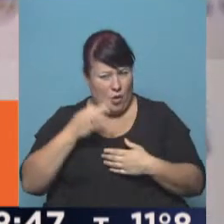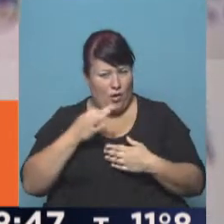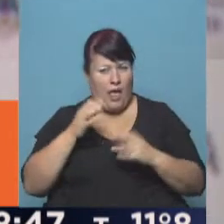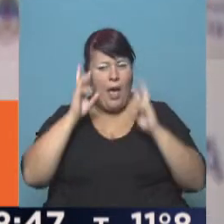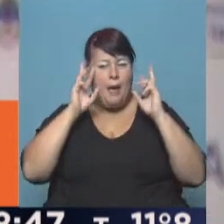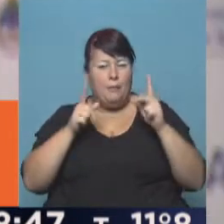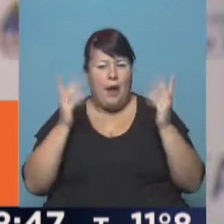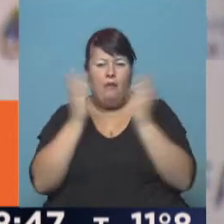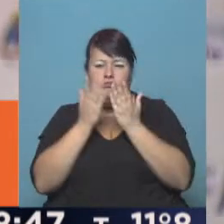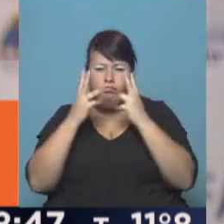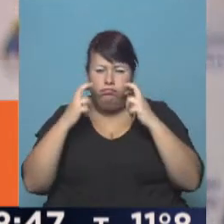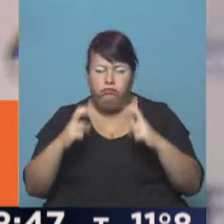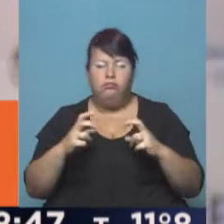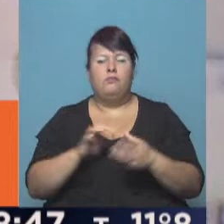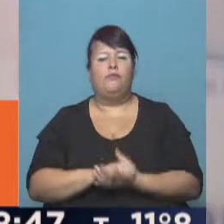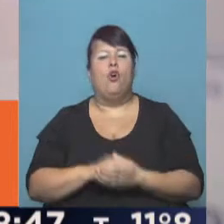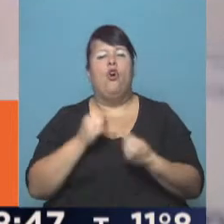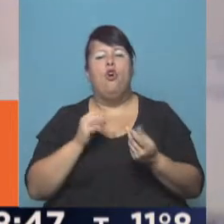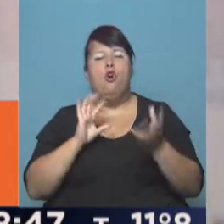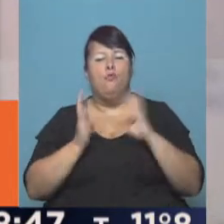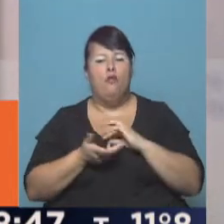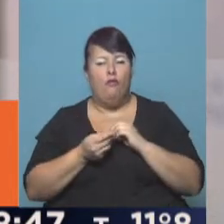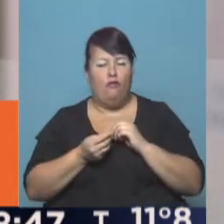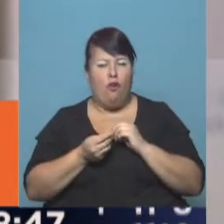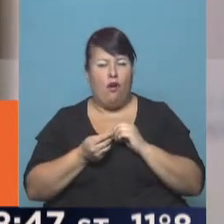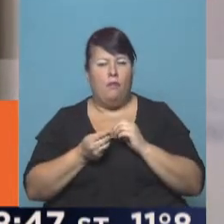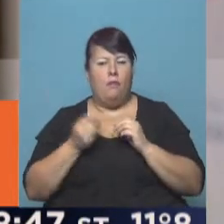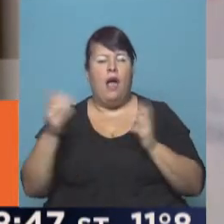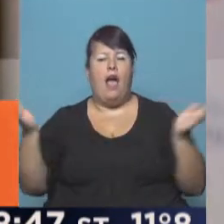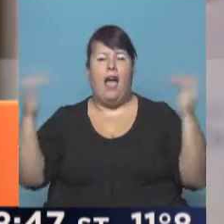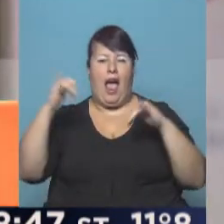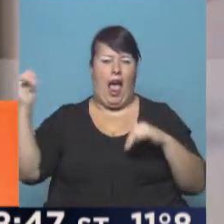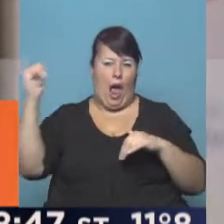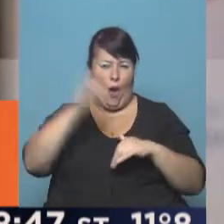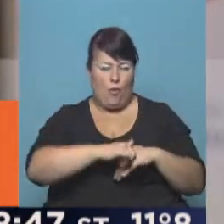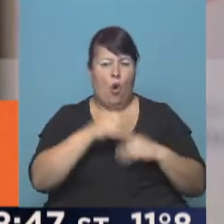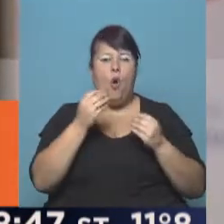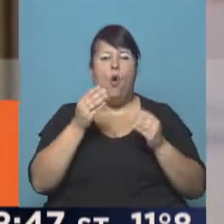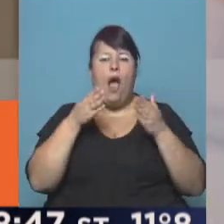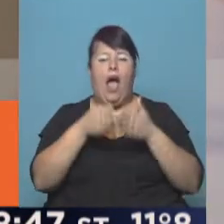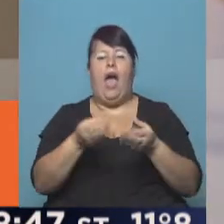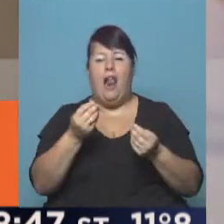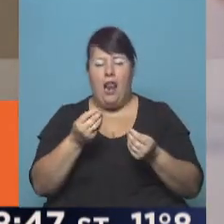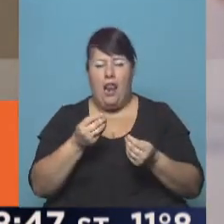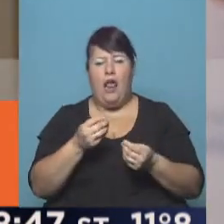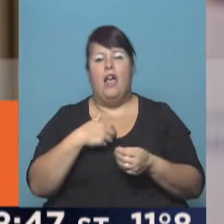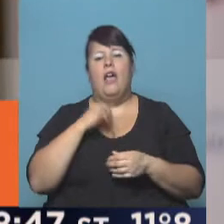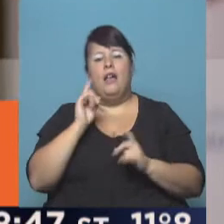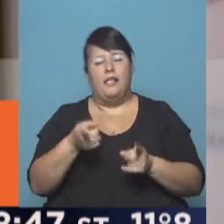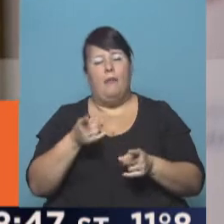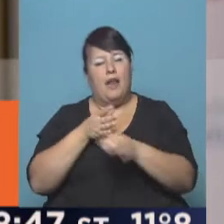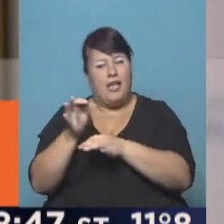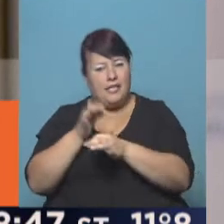un estudio de cómo entran esos vuelos, cuáles son las direcciones y le dimos